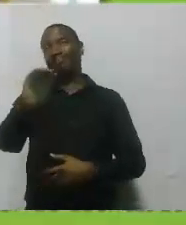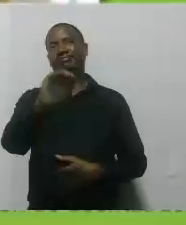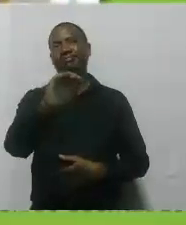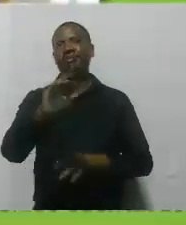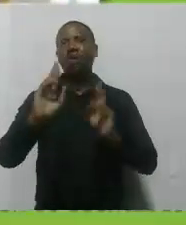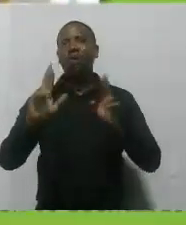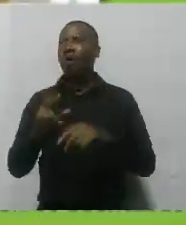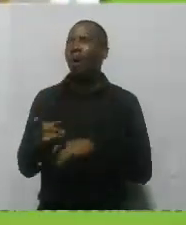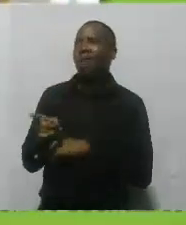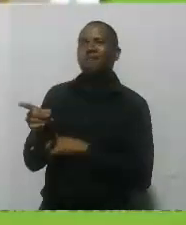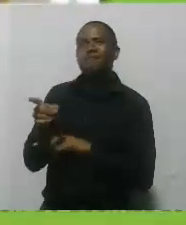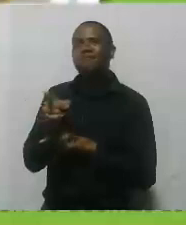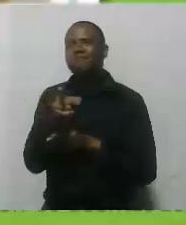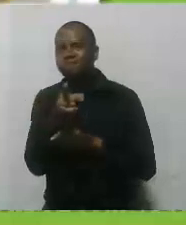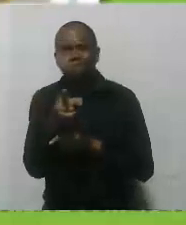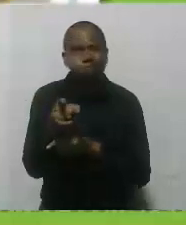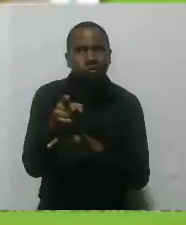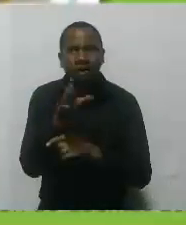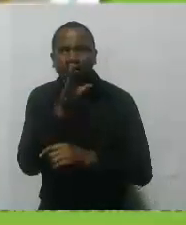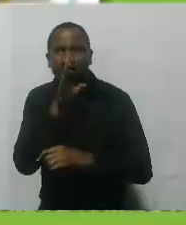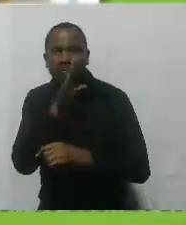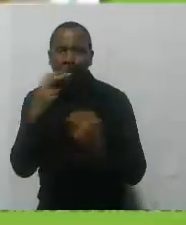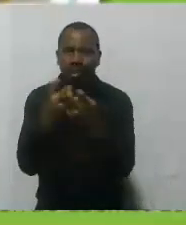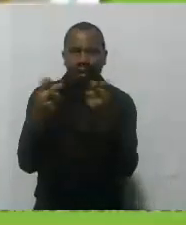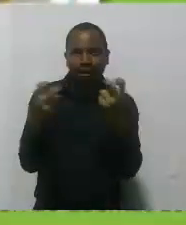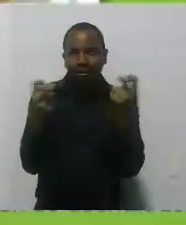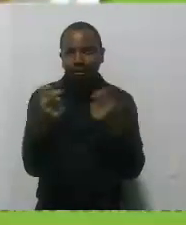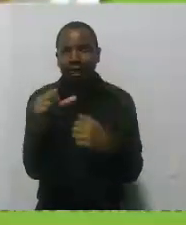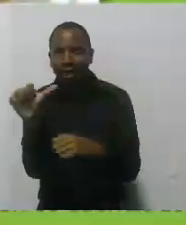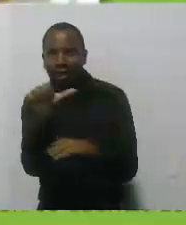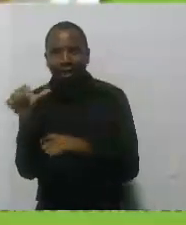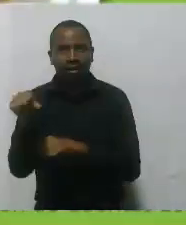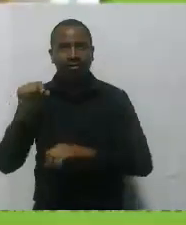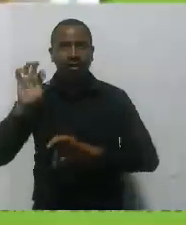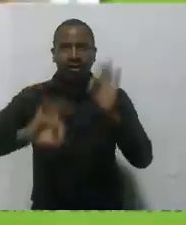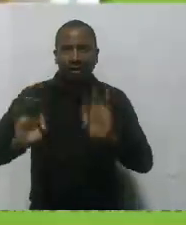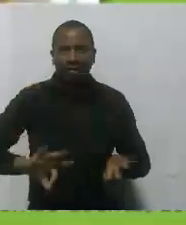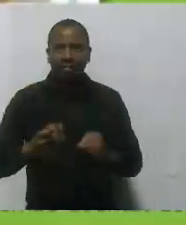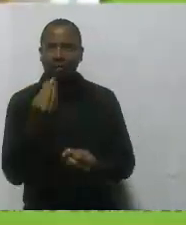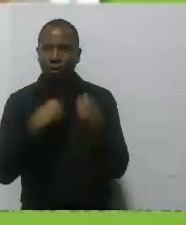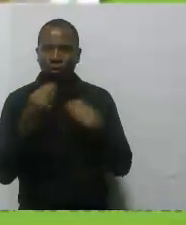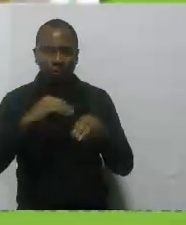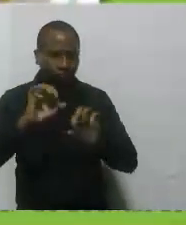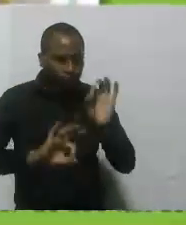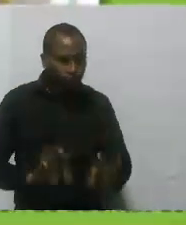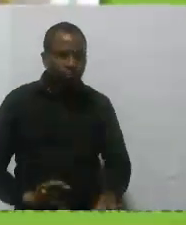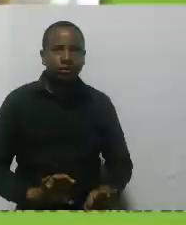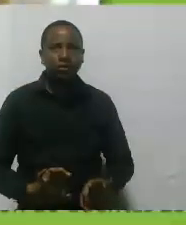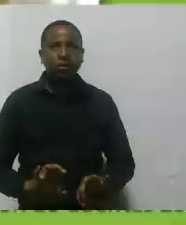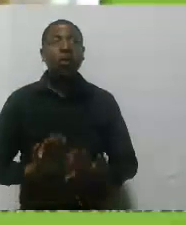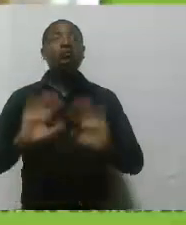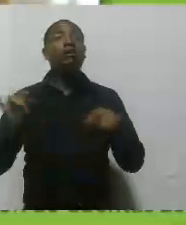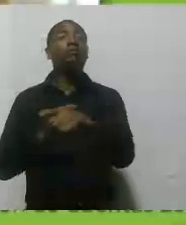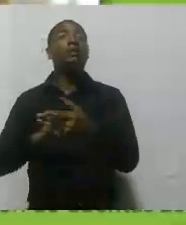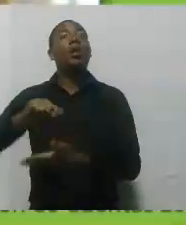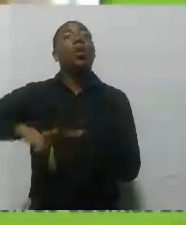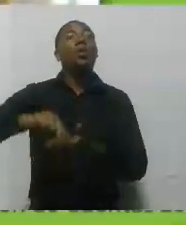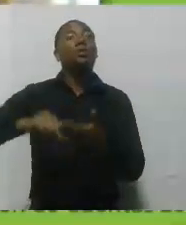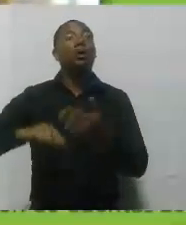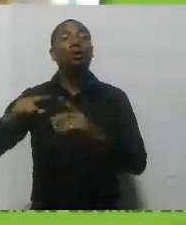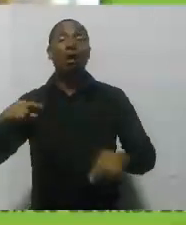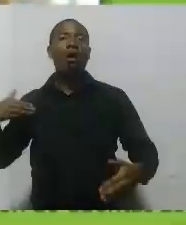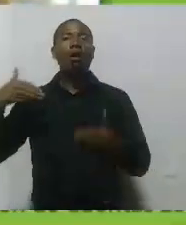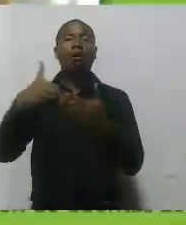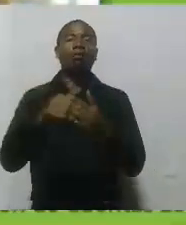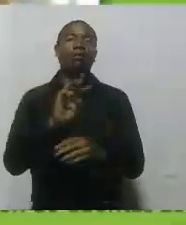tengamos alguna mujer manipuladora de alimento. Ellas también, eso lo permitió tener su contrato hasta el 31